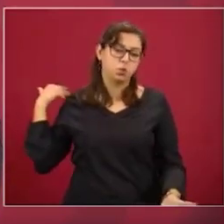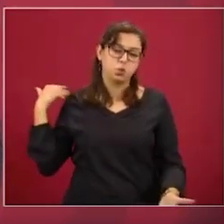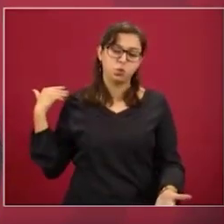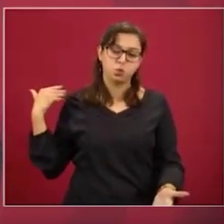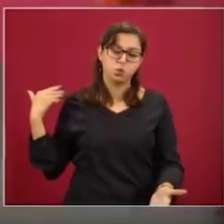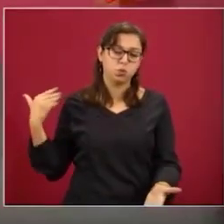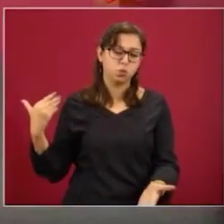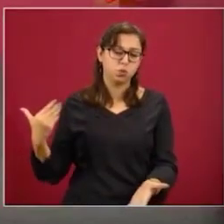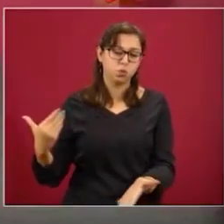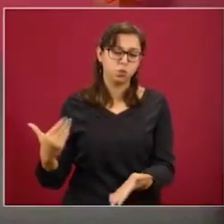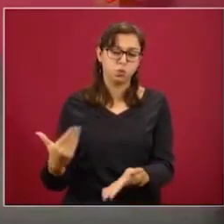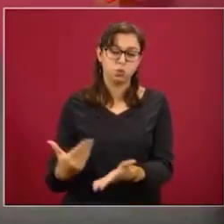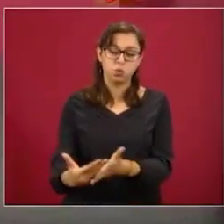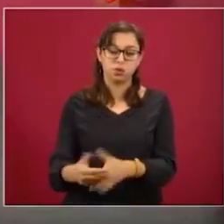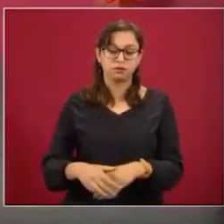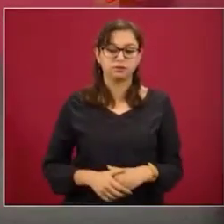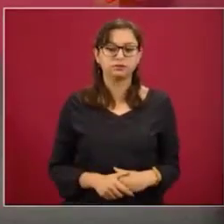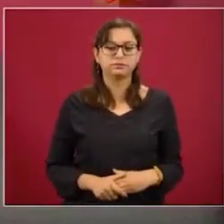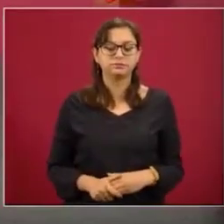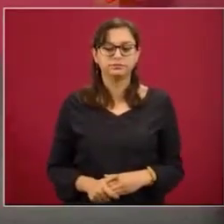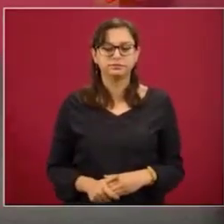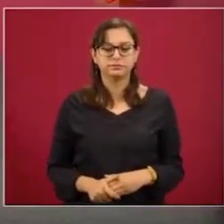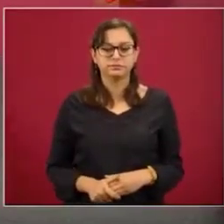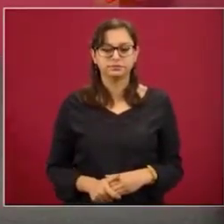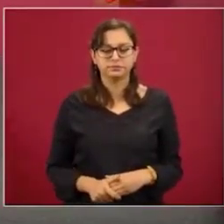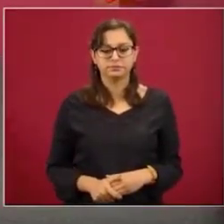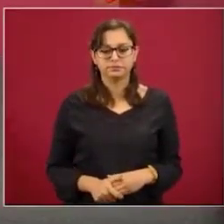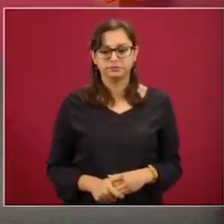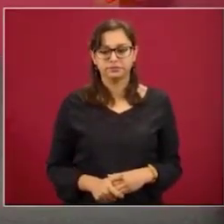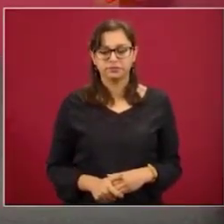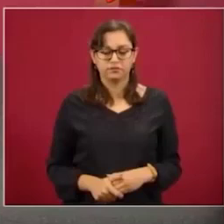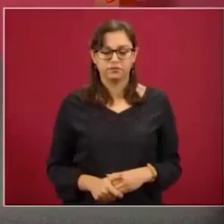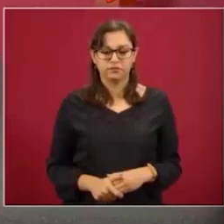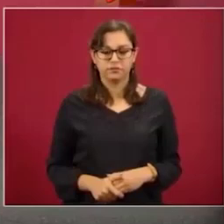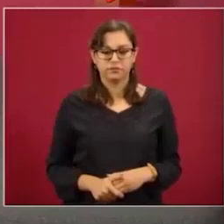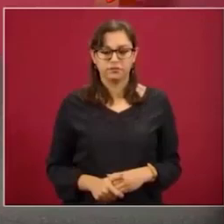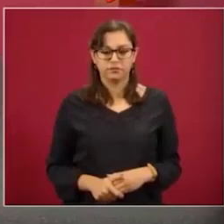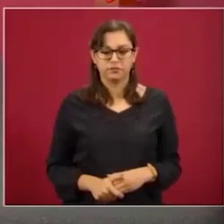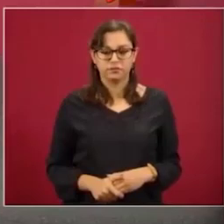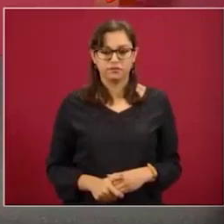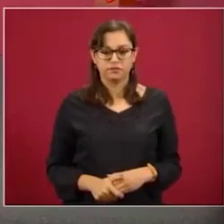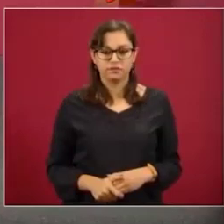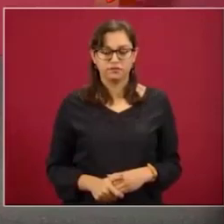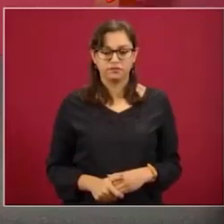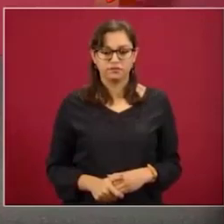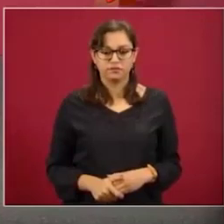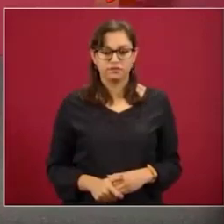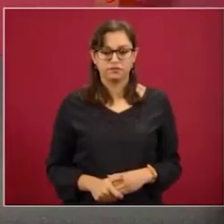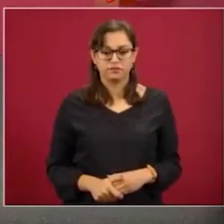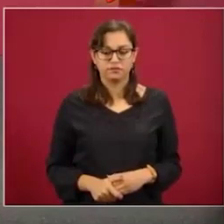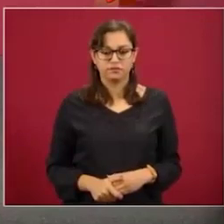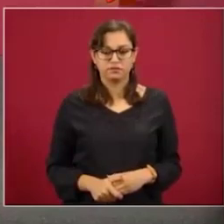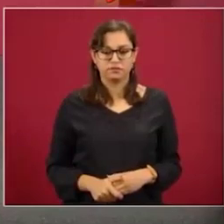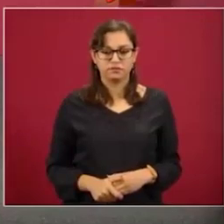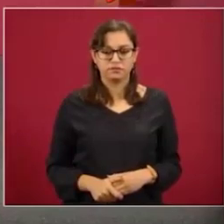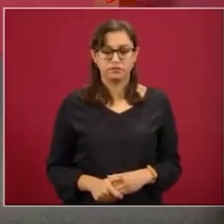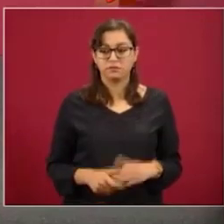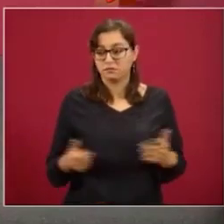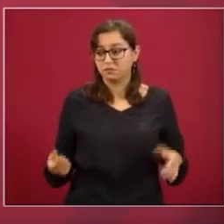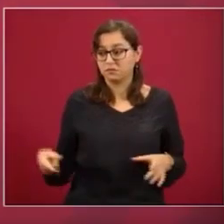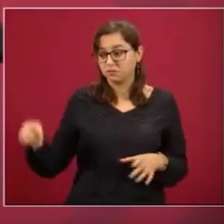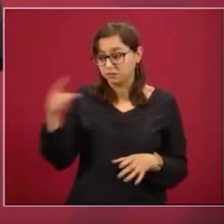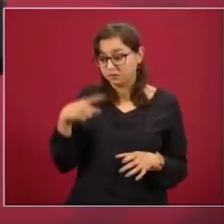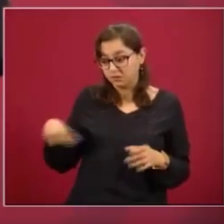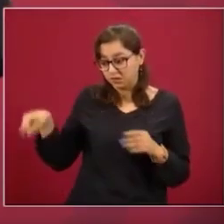ese pensamiento tiene que ver con la creencia de